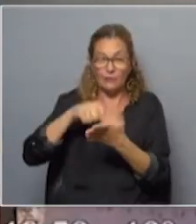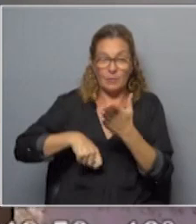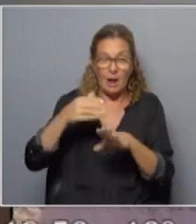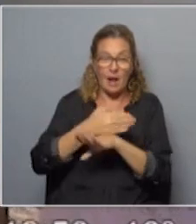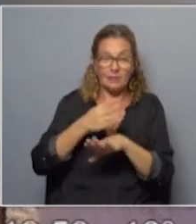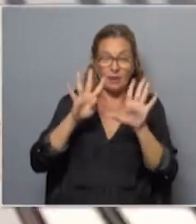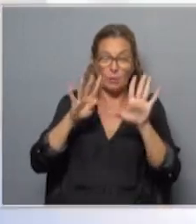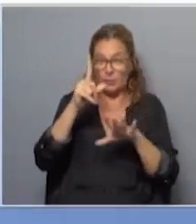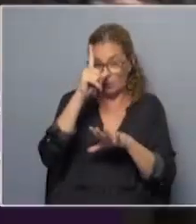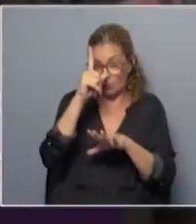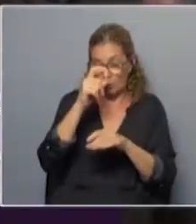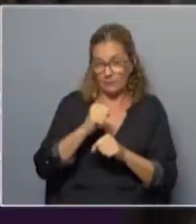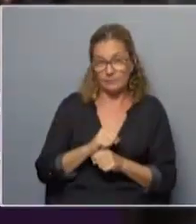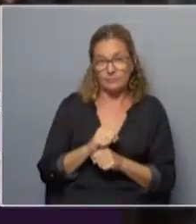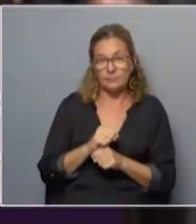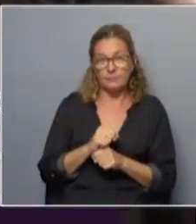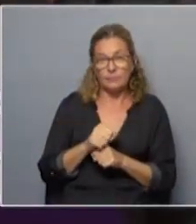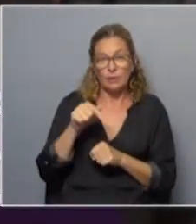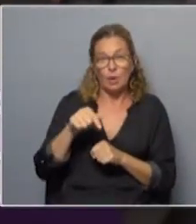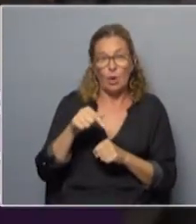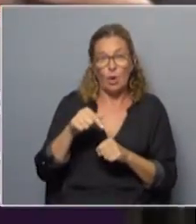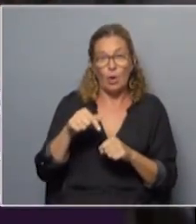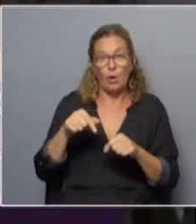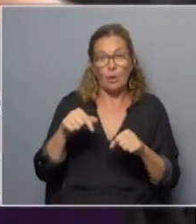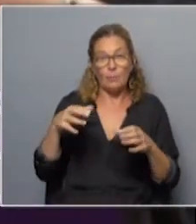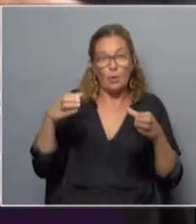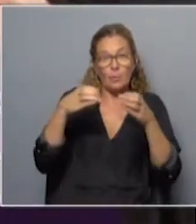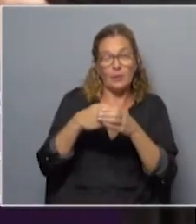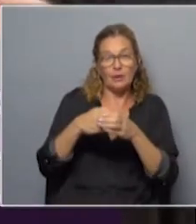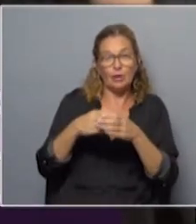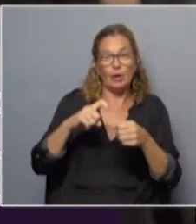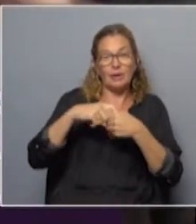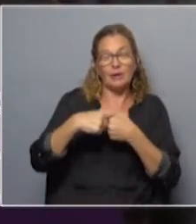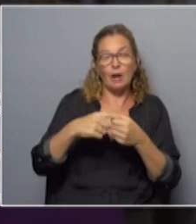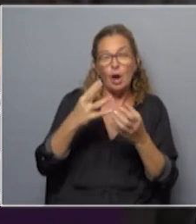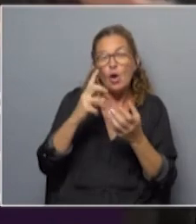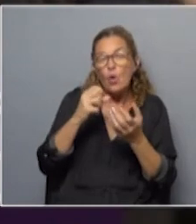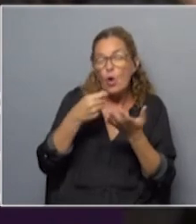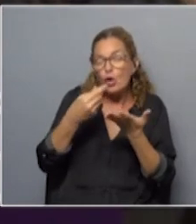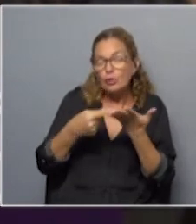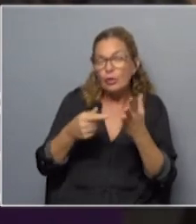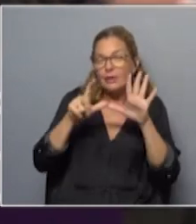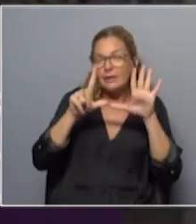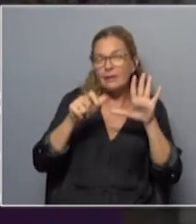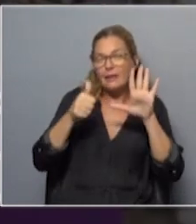próximo 9 de julio. Es que hoy el movimiento sindical contabilizó 763